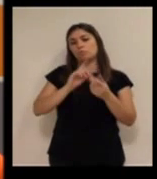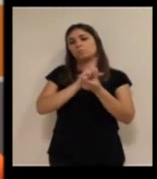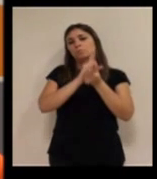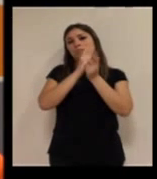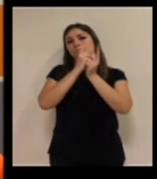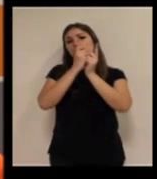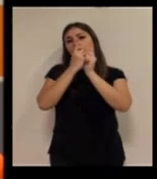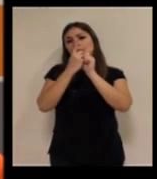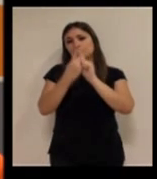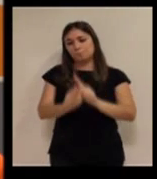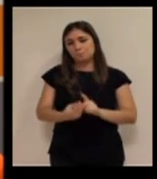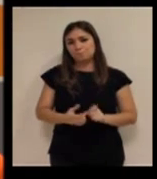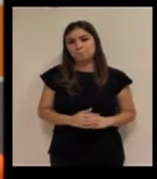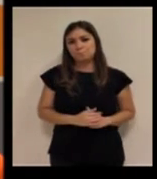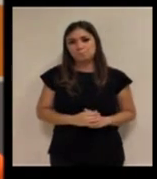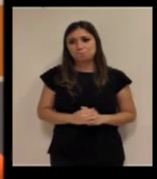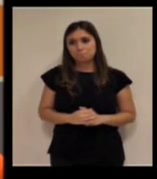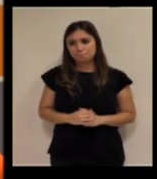cambiado el perfil del usuario